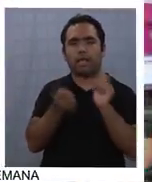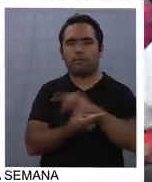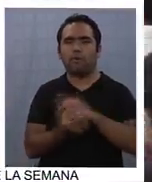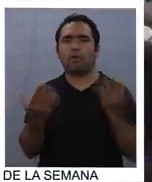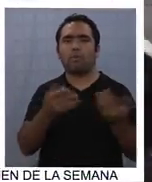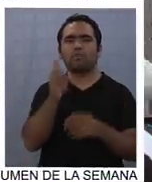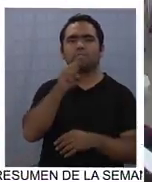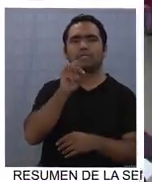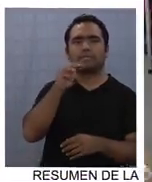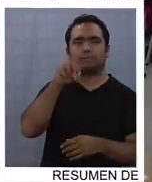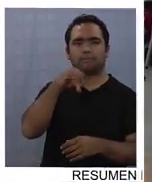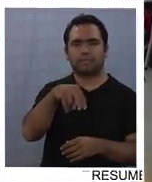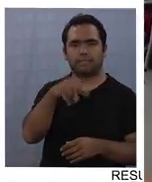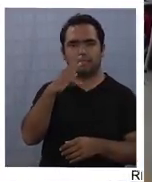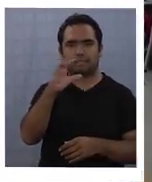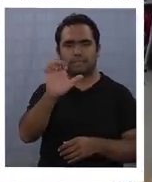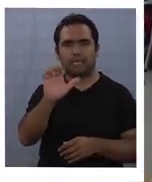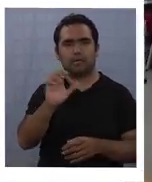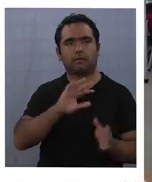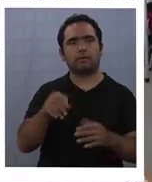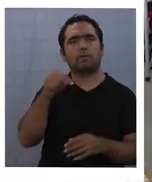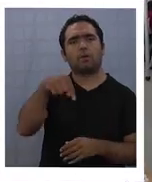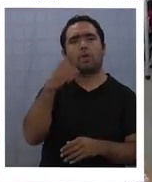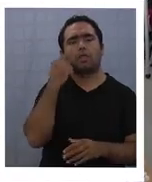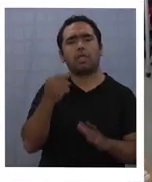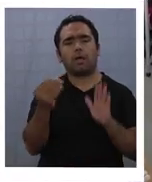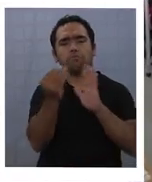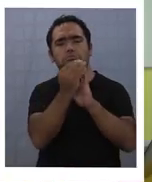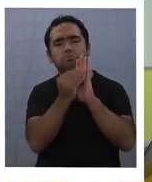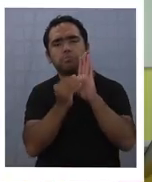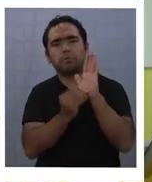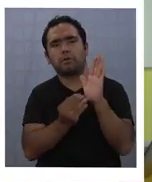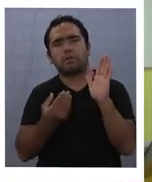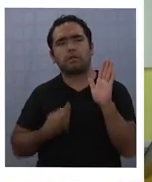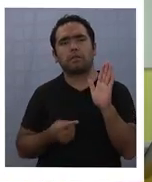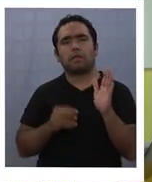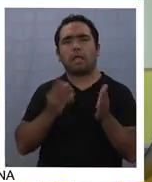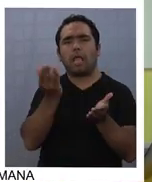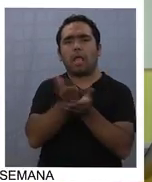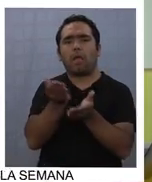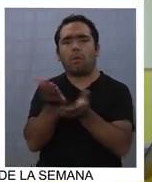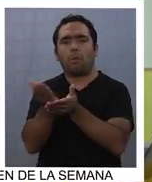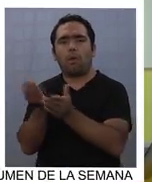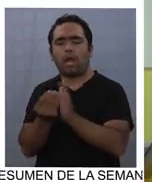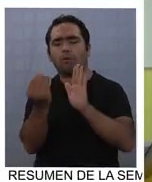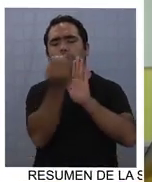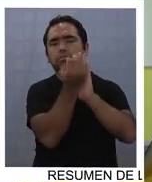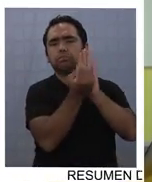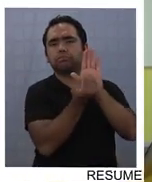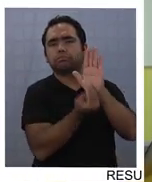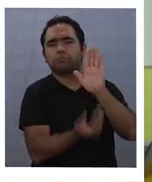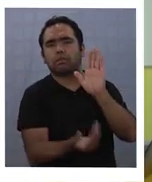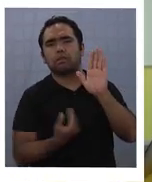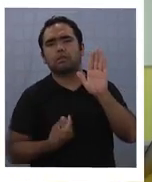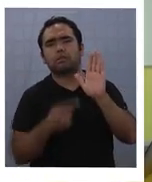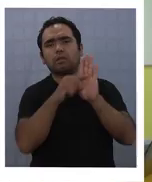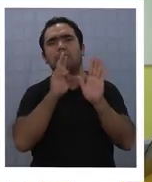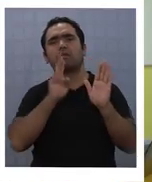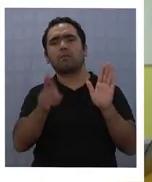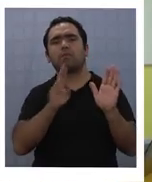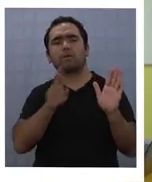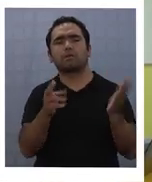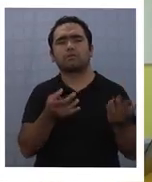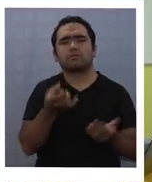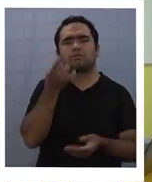que hoy día no hace sino listar un marketing, digamos un listado de colegios de acuerdo a estos resultados que sirven